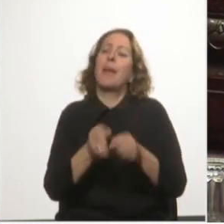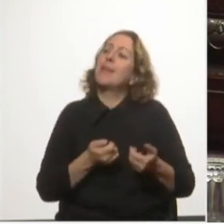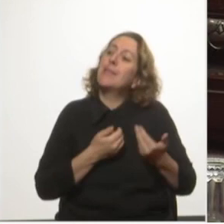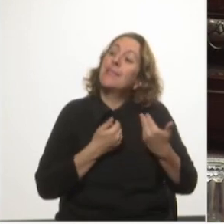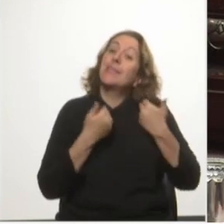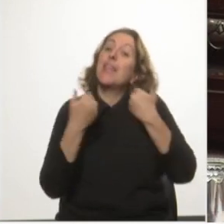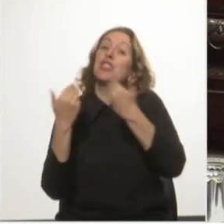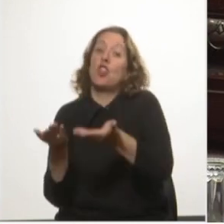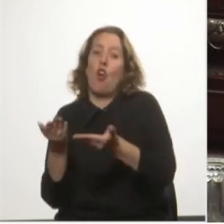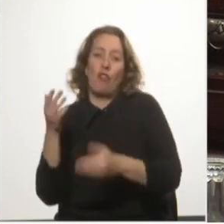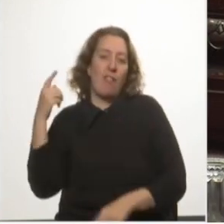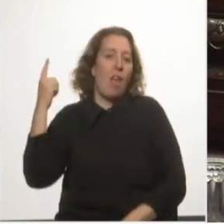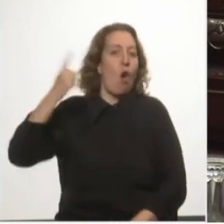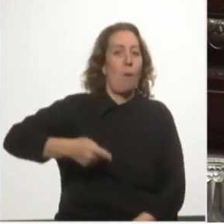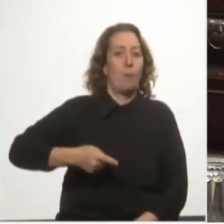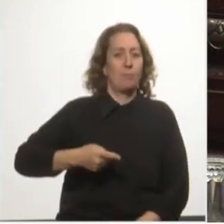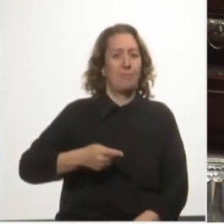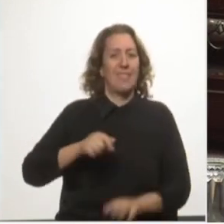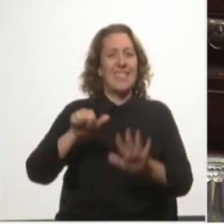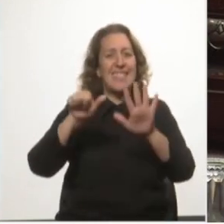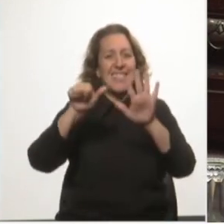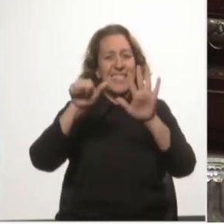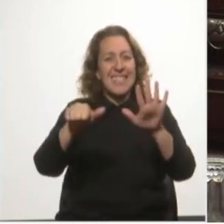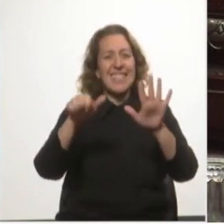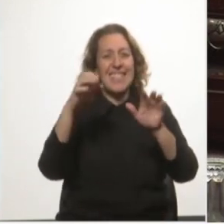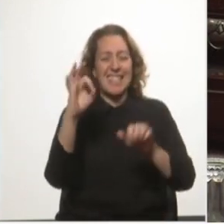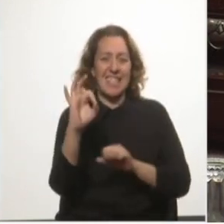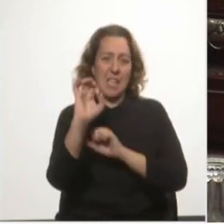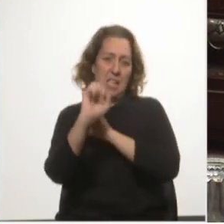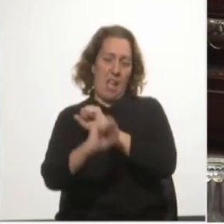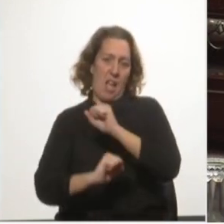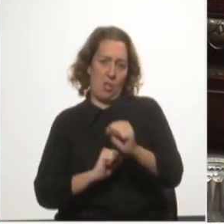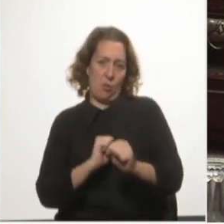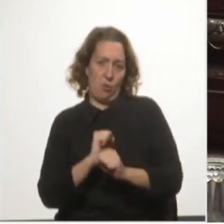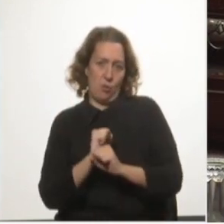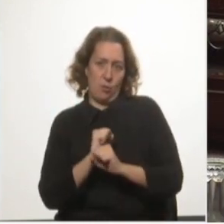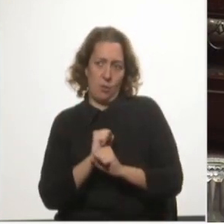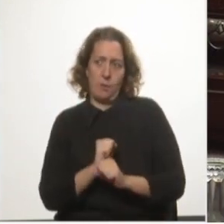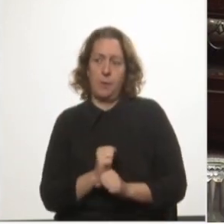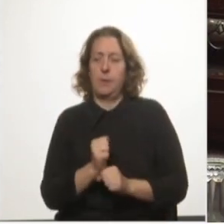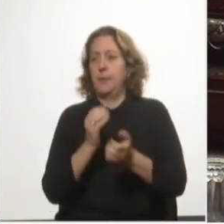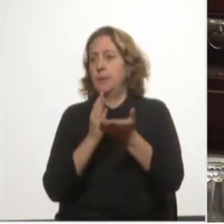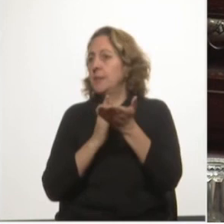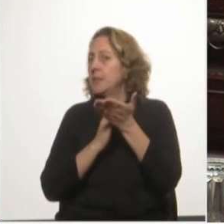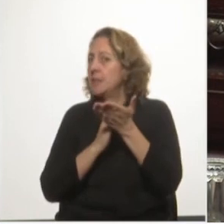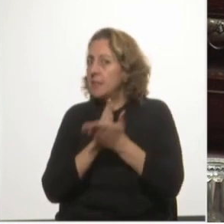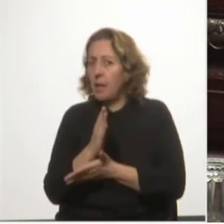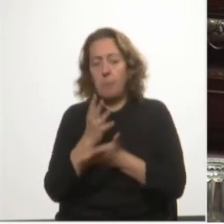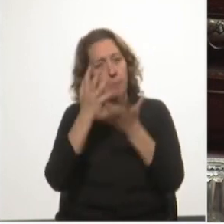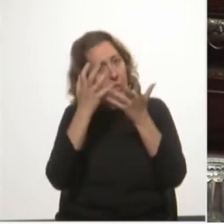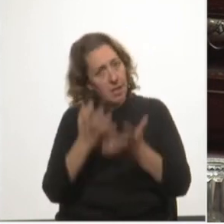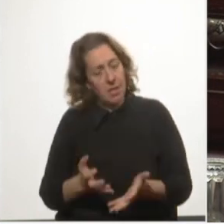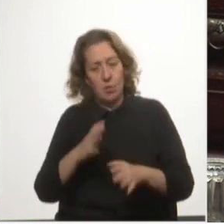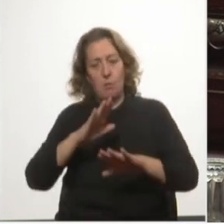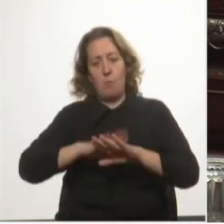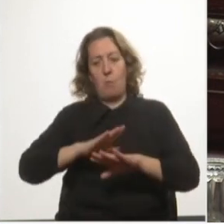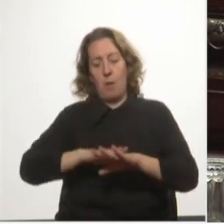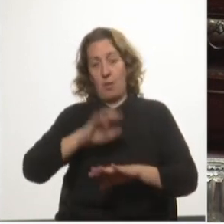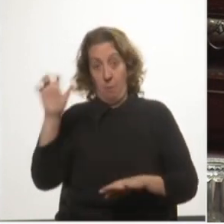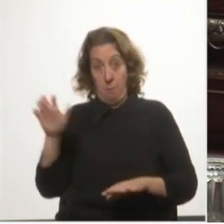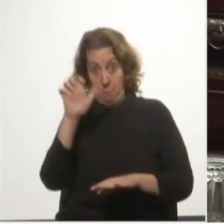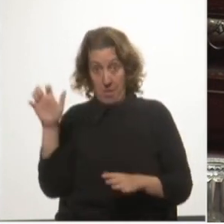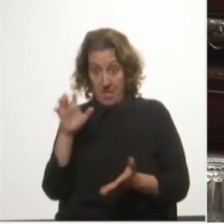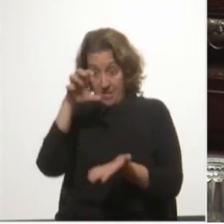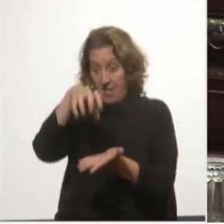décadas. Todos sabíamos que la empresa Catón Nací siempre pretendió, desde que se instaló, el